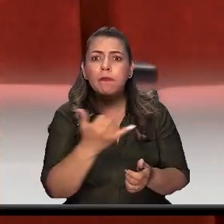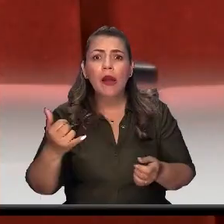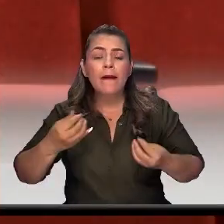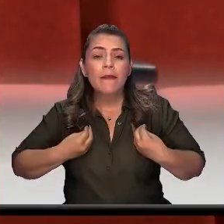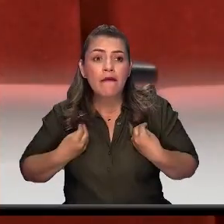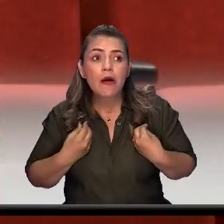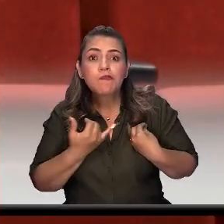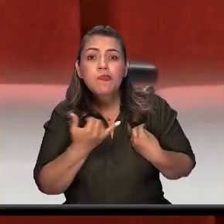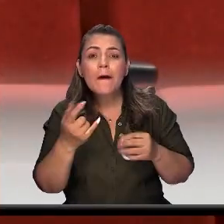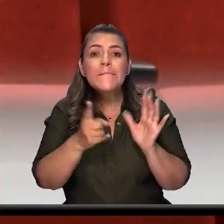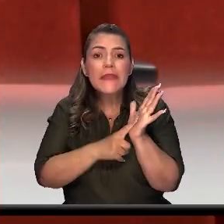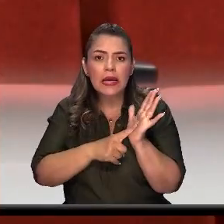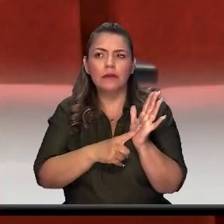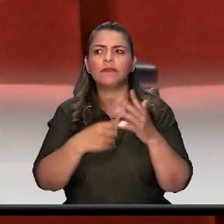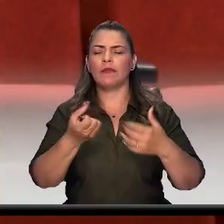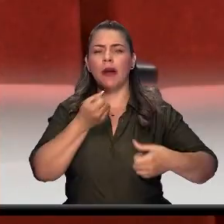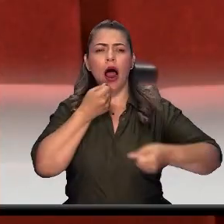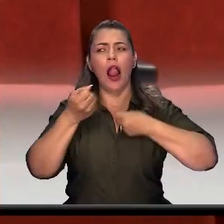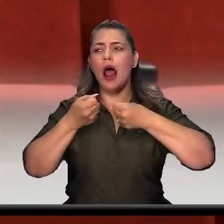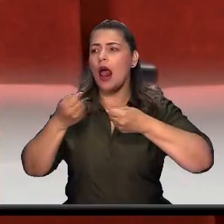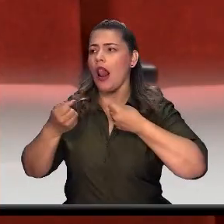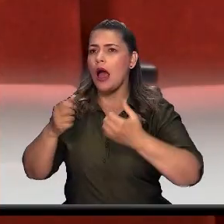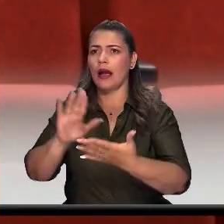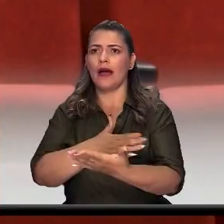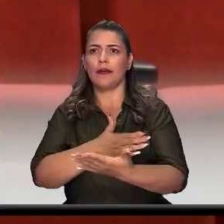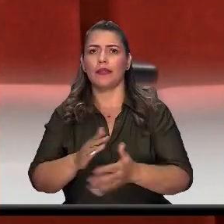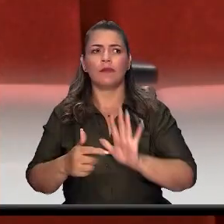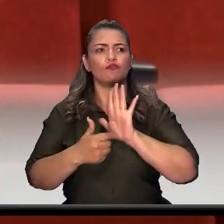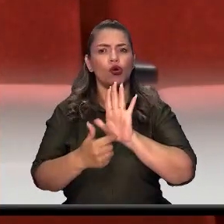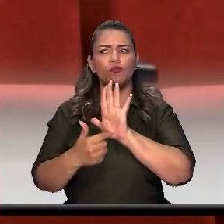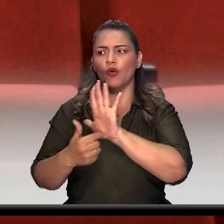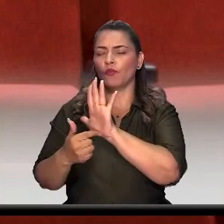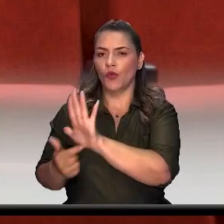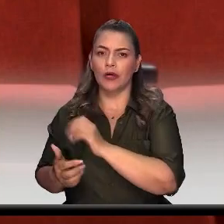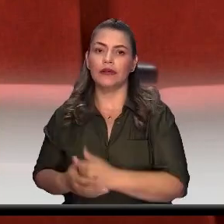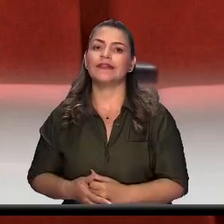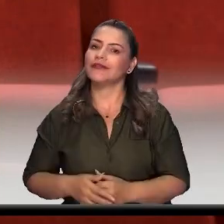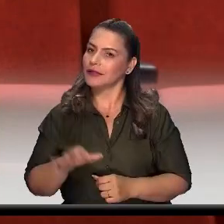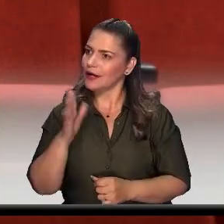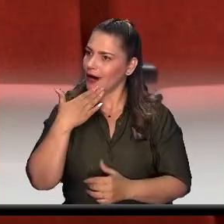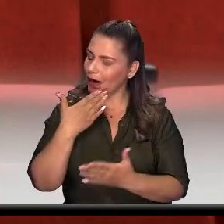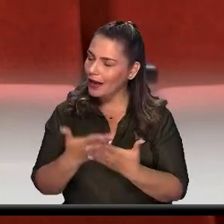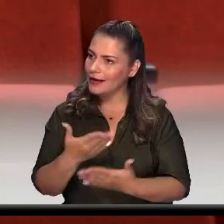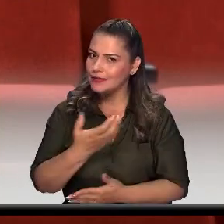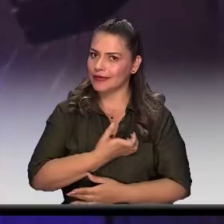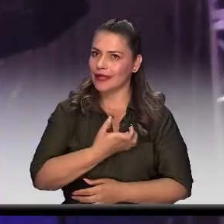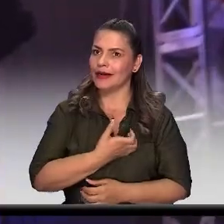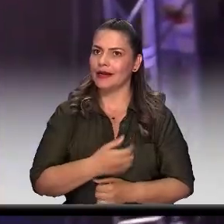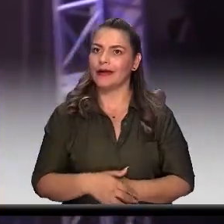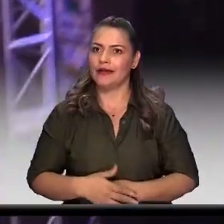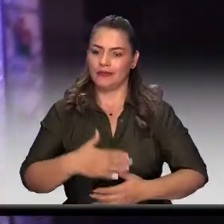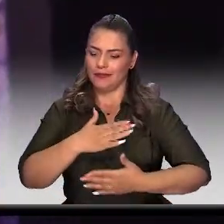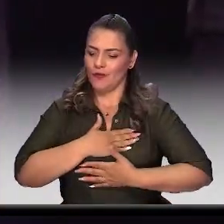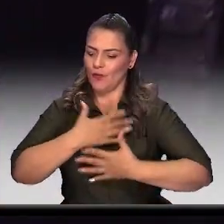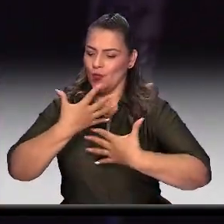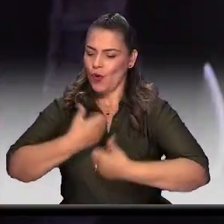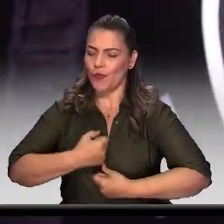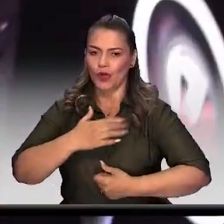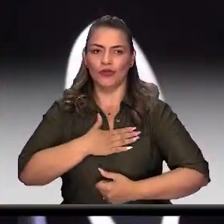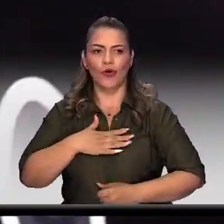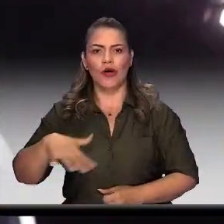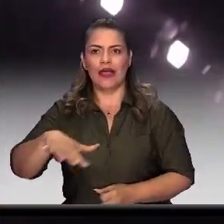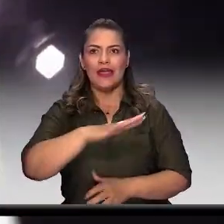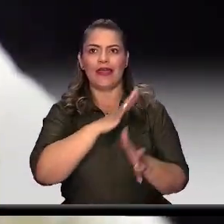poder subirnos a los escenarios y poder presentar esa parte que es tan de nosotros, tan de nuestra ciudad, como lo es